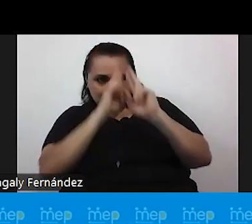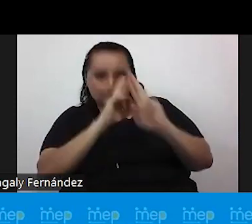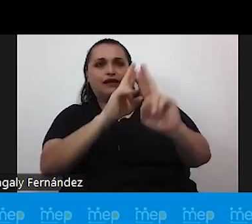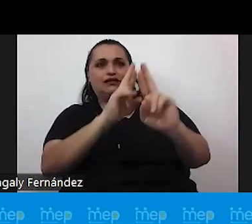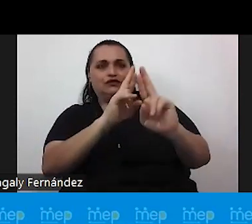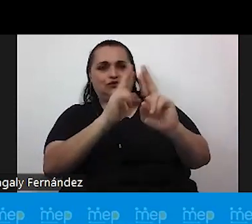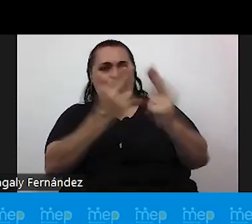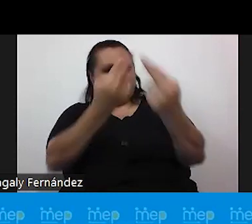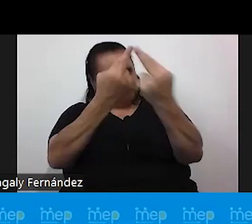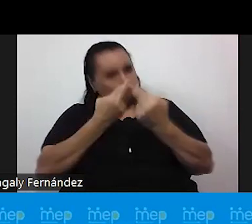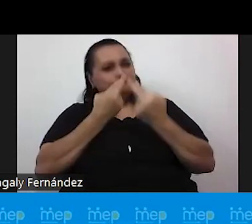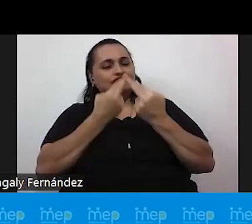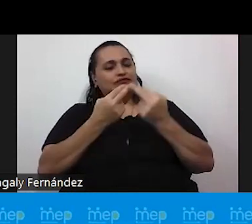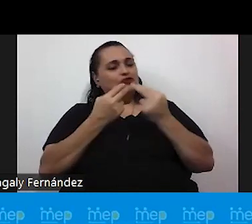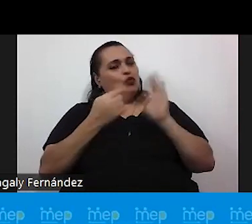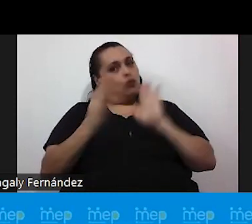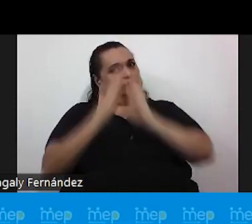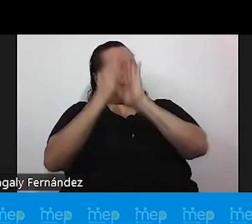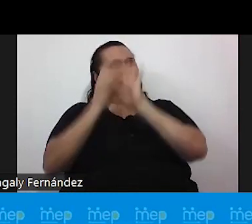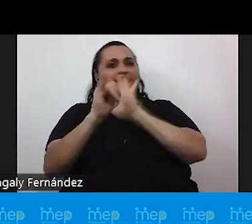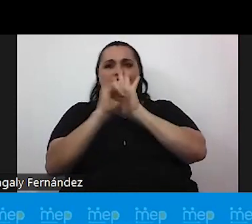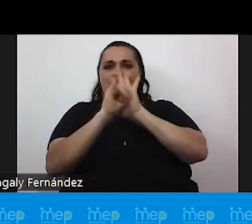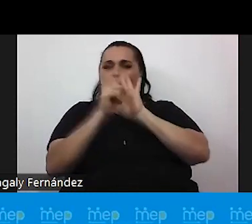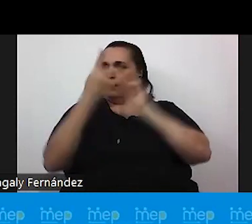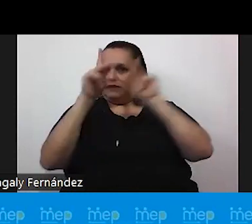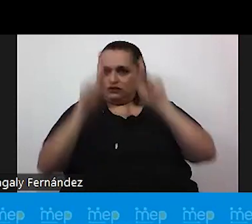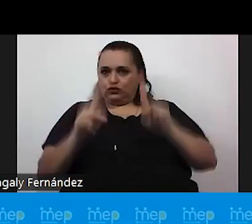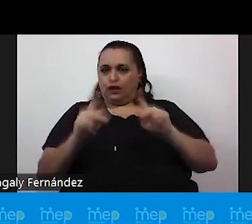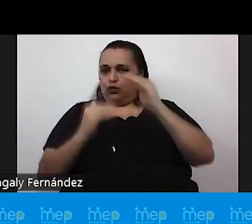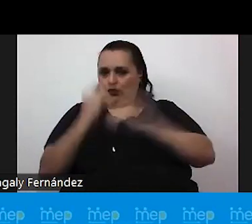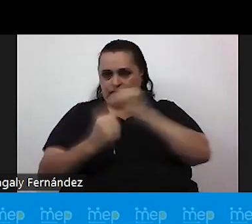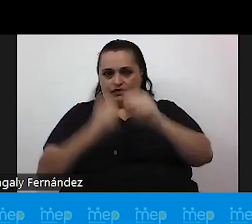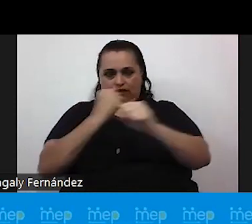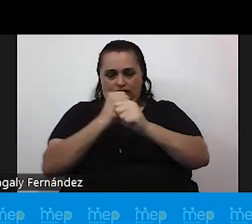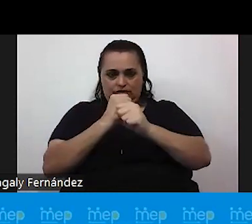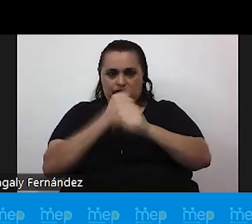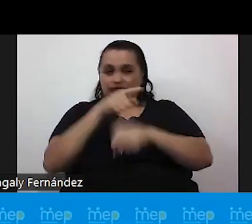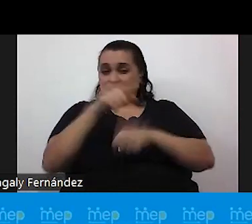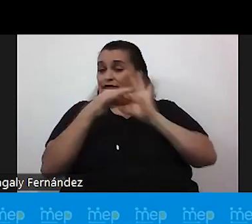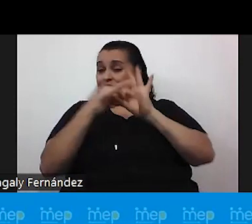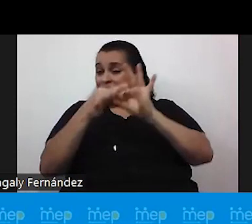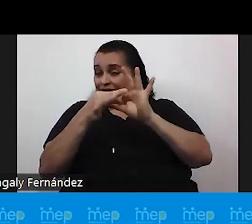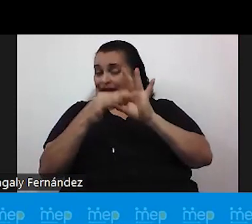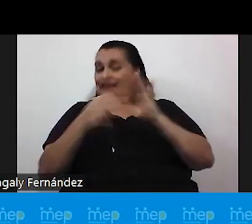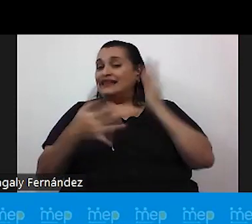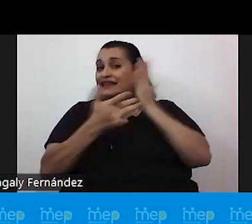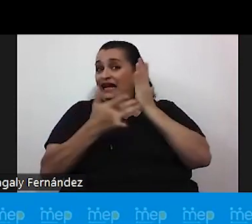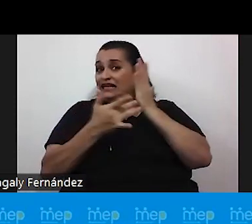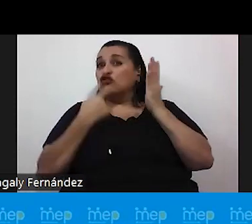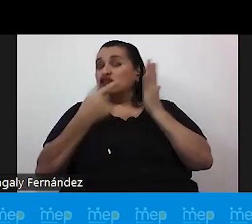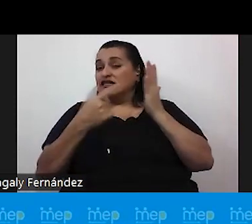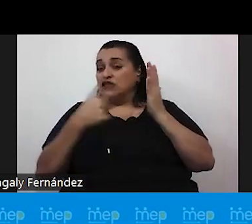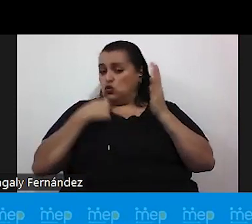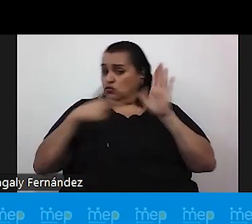ante la identidad de una persona menor de edad y aquí viene el tema técnico donde nos dice que negar este